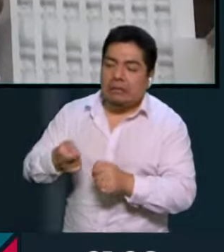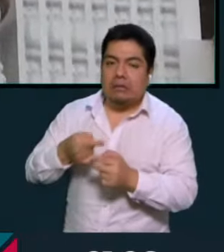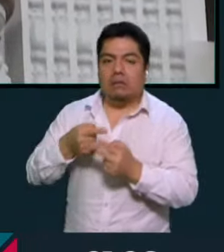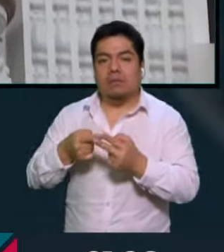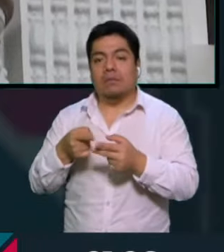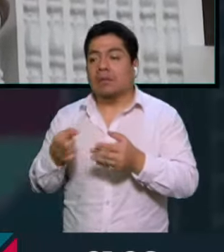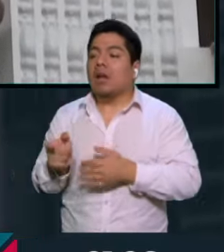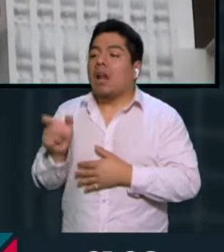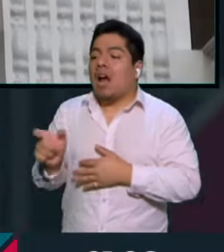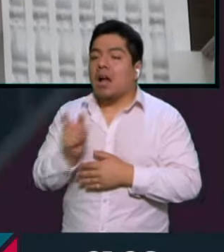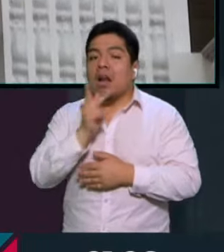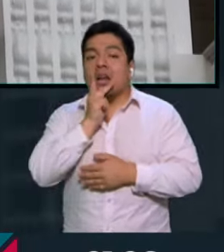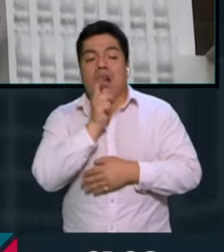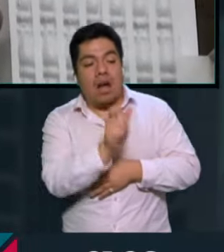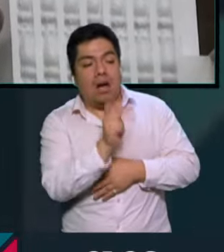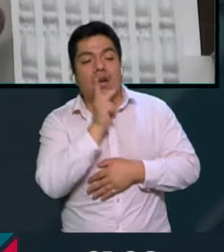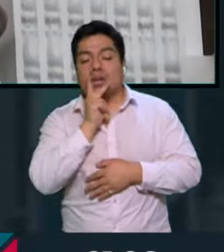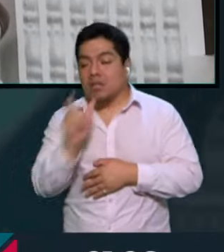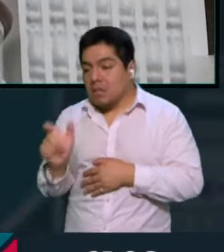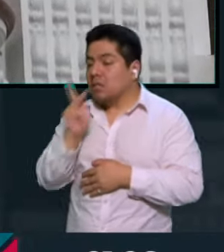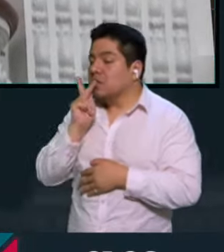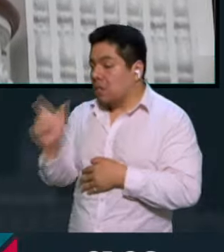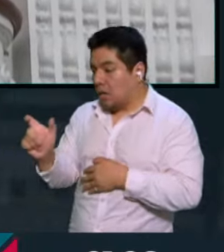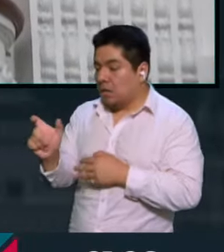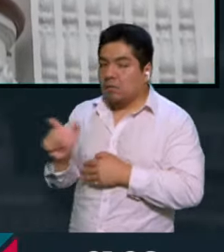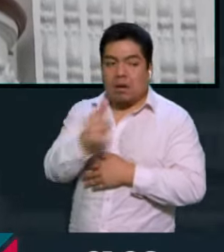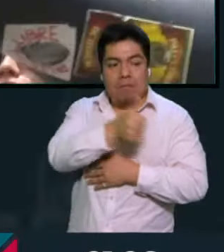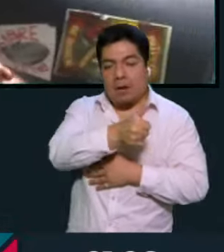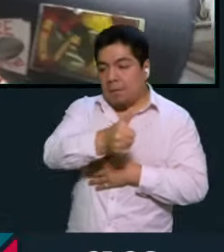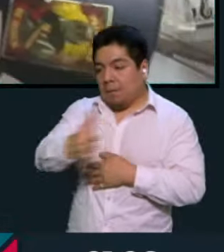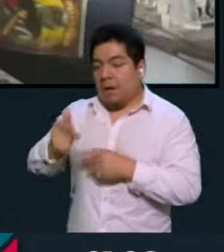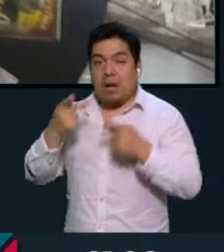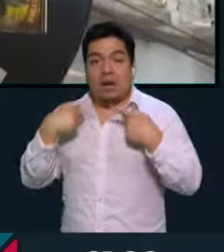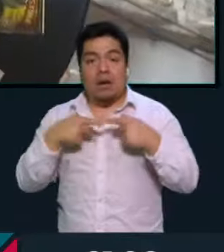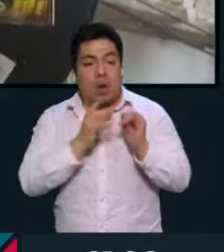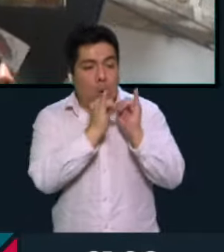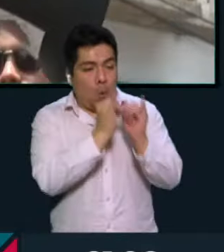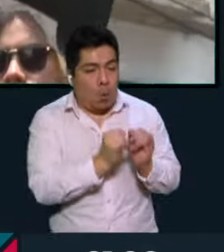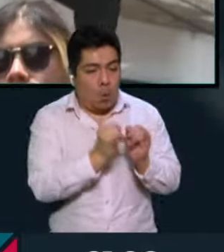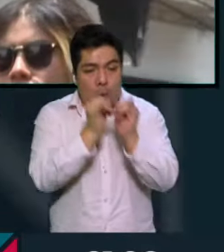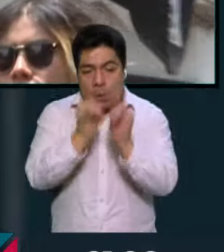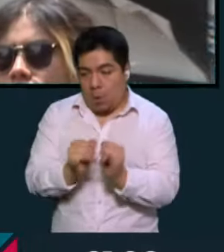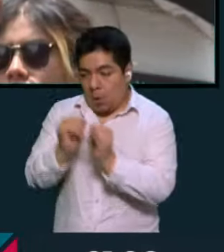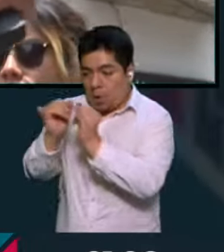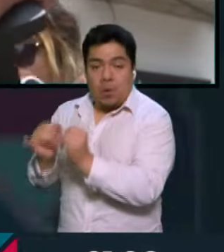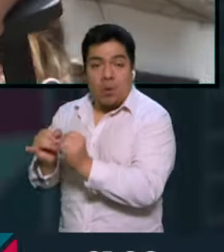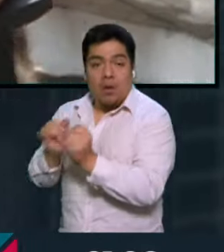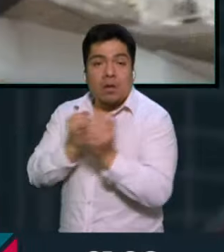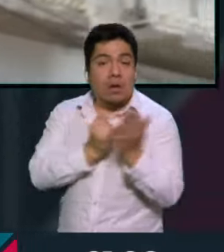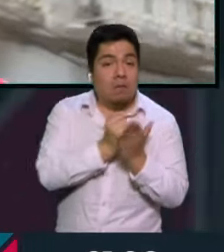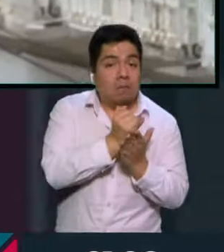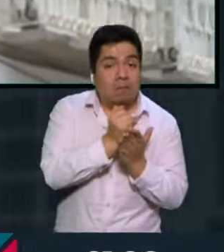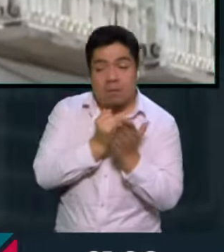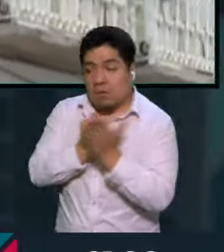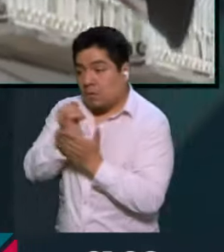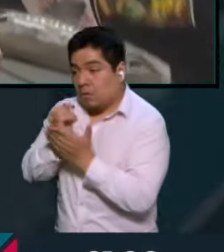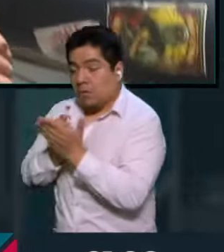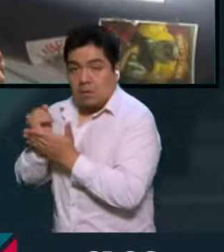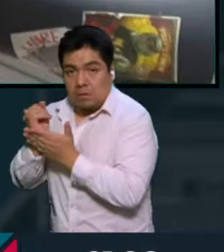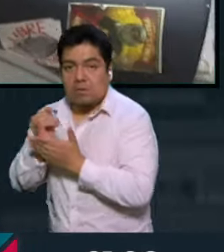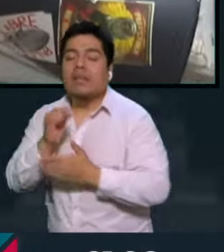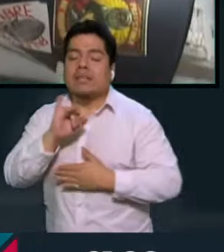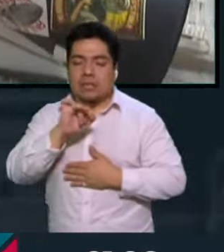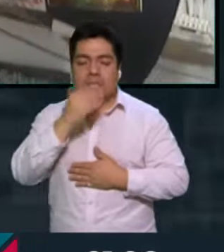las definiciones, que son roles que vivimos todos los seres humanos como una identidad, una orientación, un sexo con el que nacemos